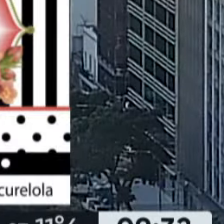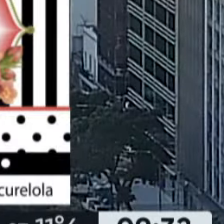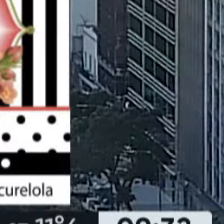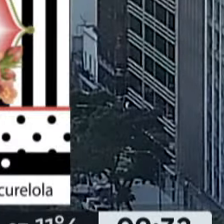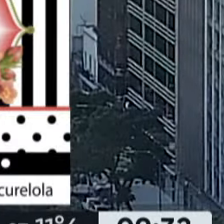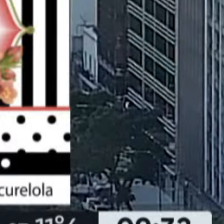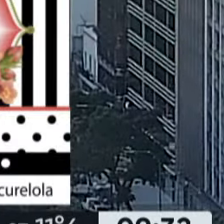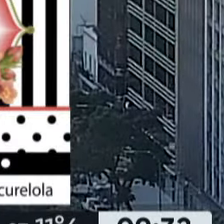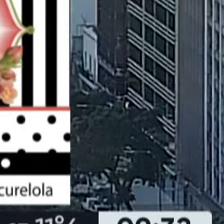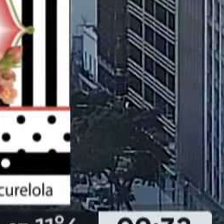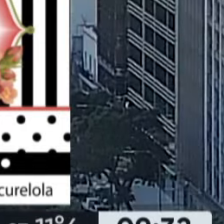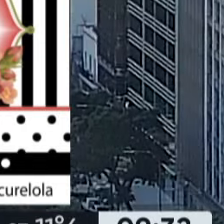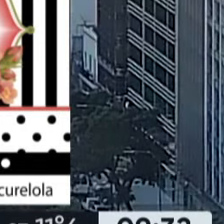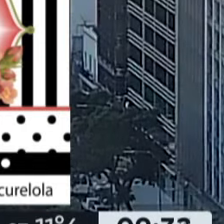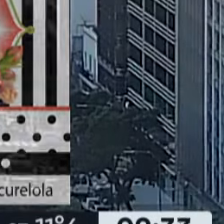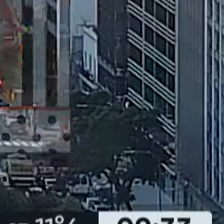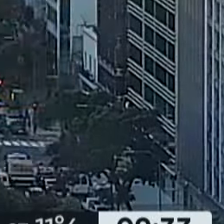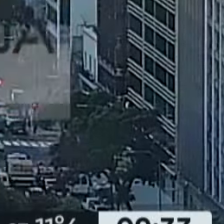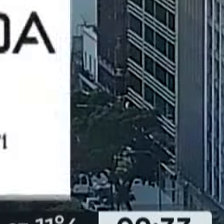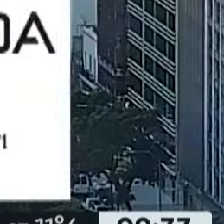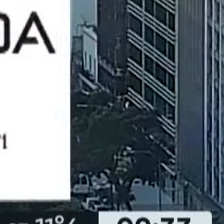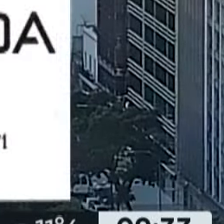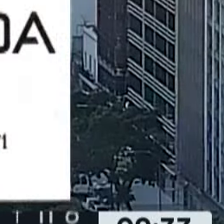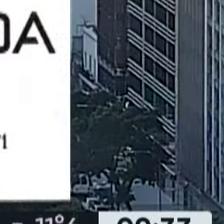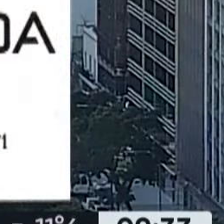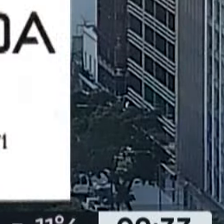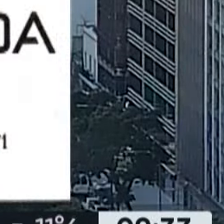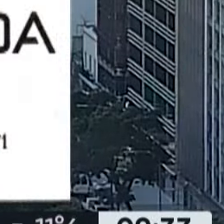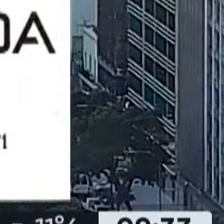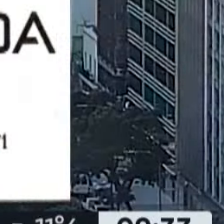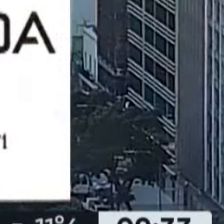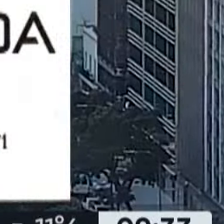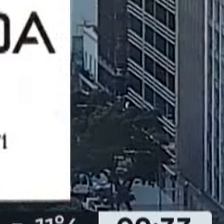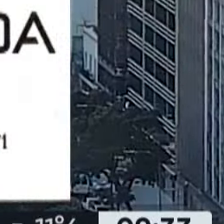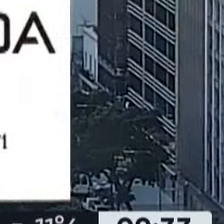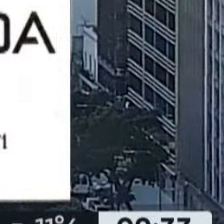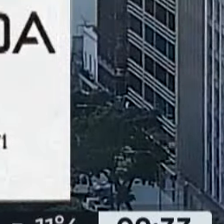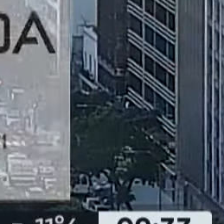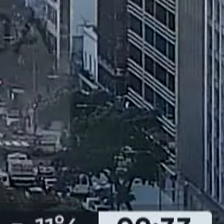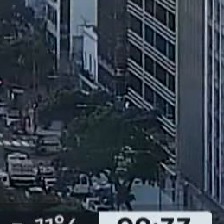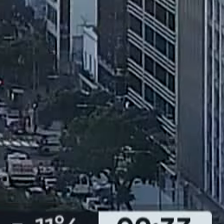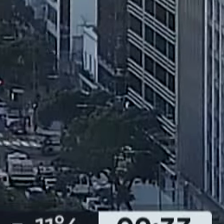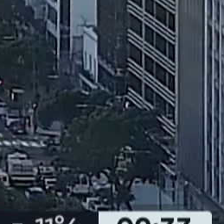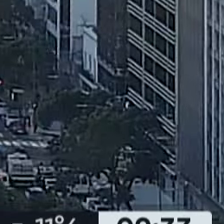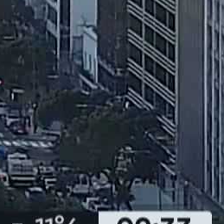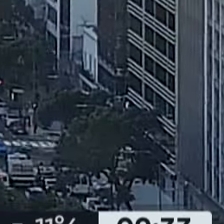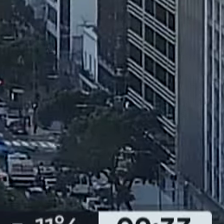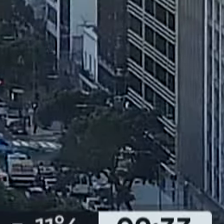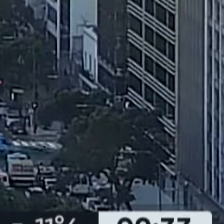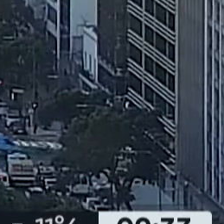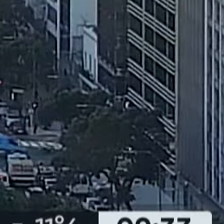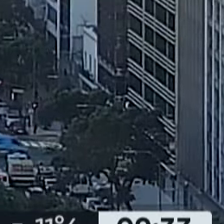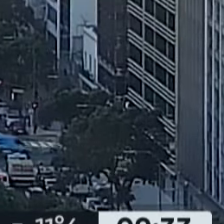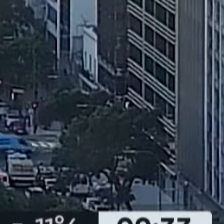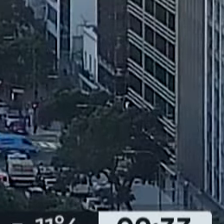Tanto tiempo te esperé sentado aquí que ya el